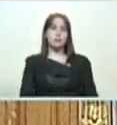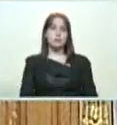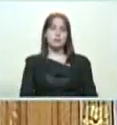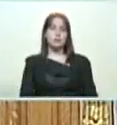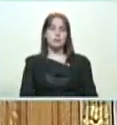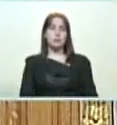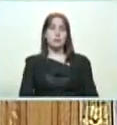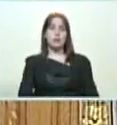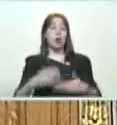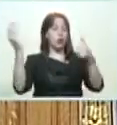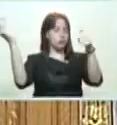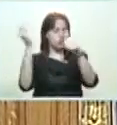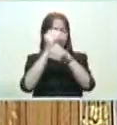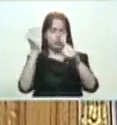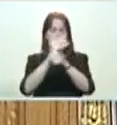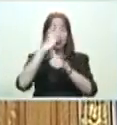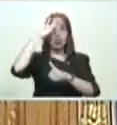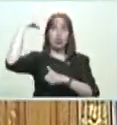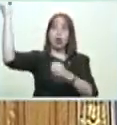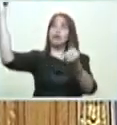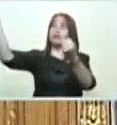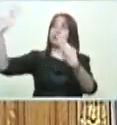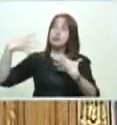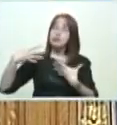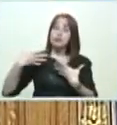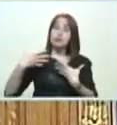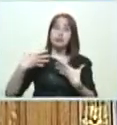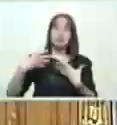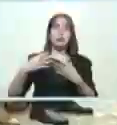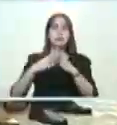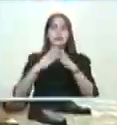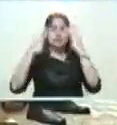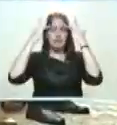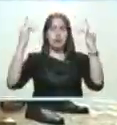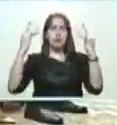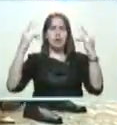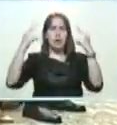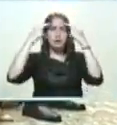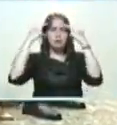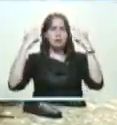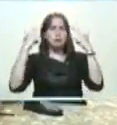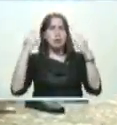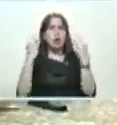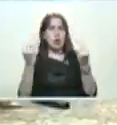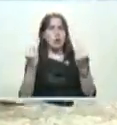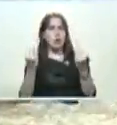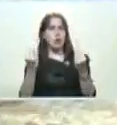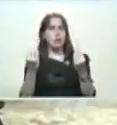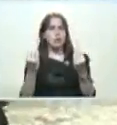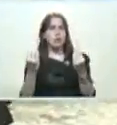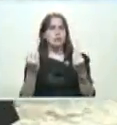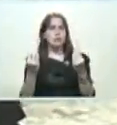Vamos a lograrlo. Dios proveerá, Dios proveerá sabiduría, Dios proveerá